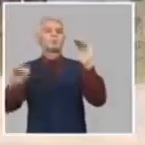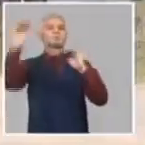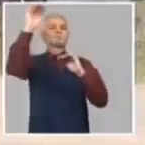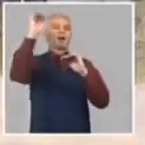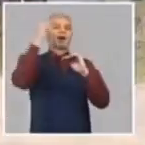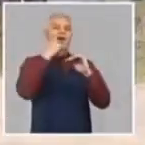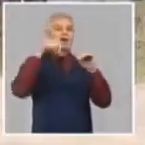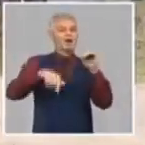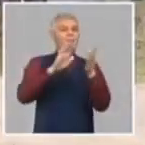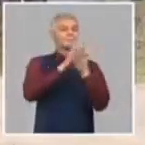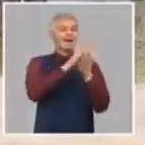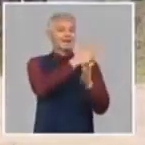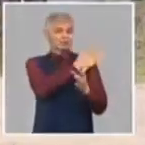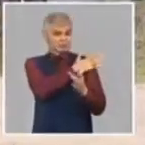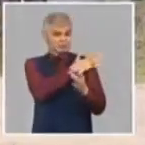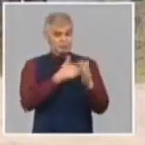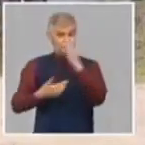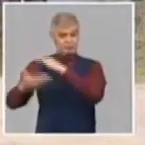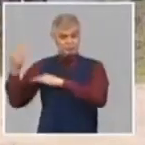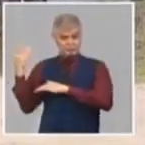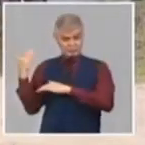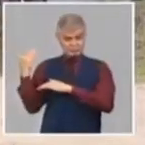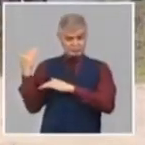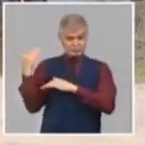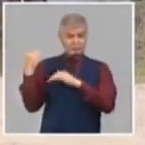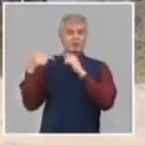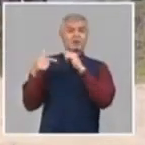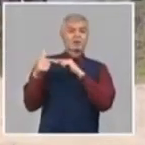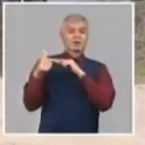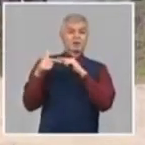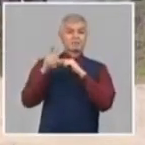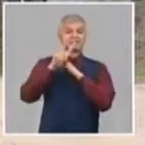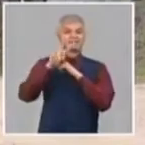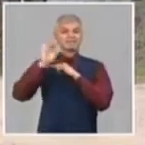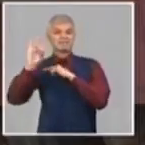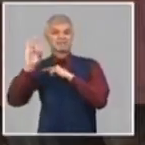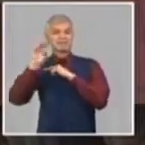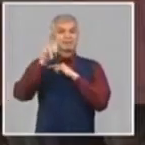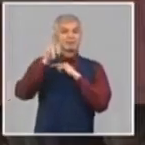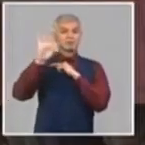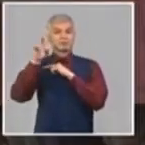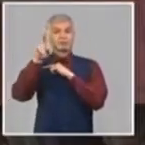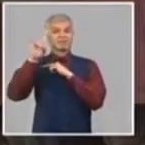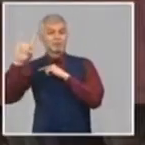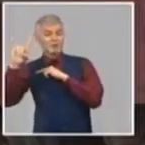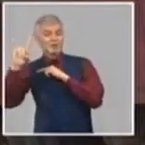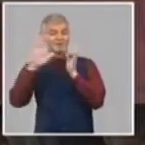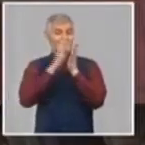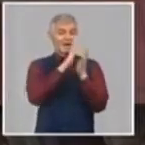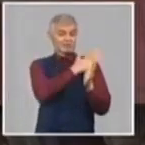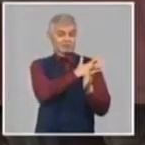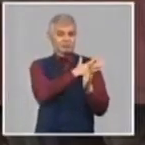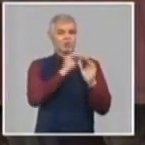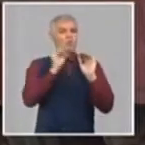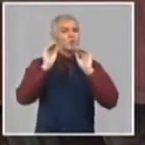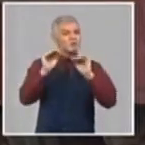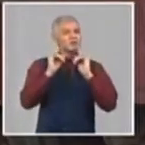marzo, presidido por el segundo secretario y el vicepresidente del país, 27, 28 y 9, se hizo un llamado a producir más.